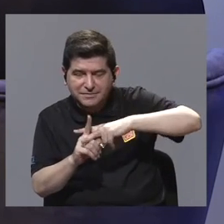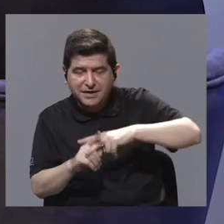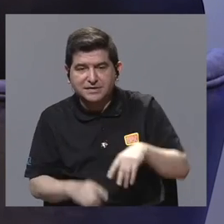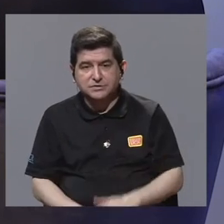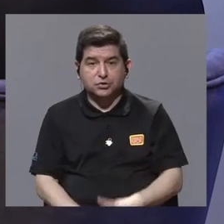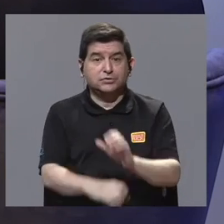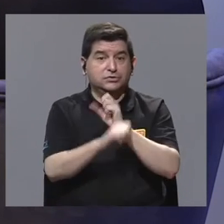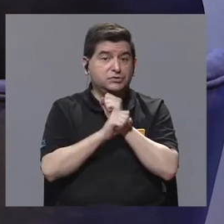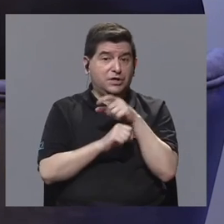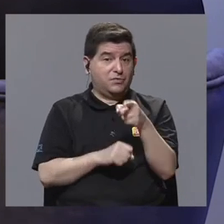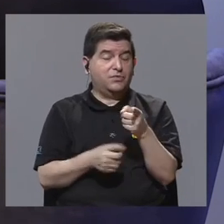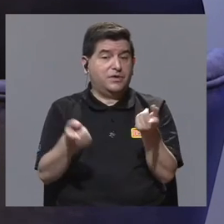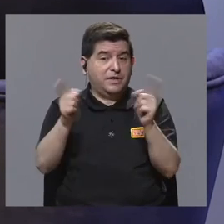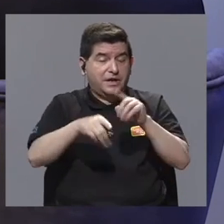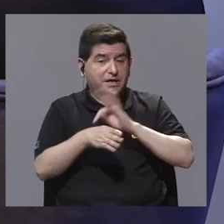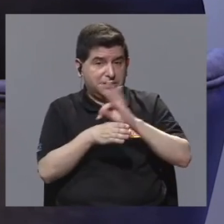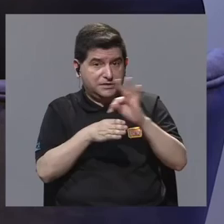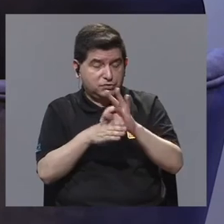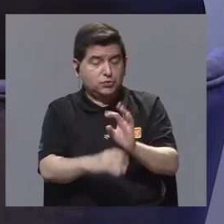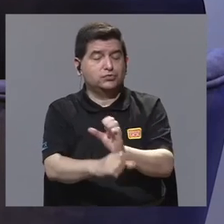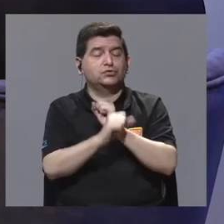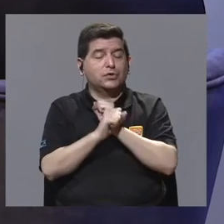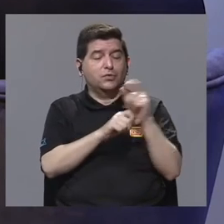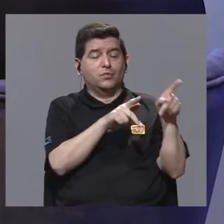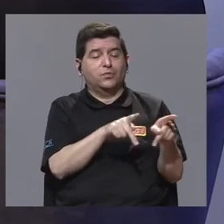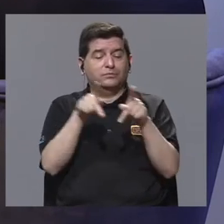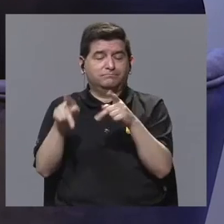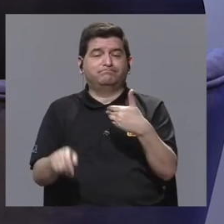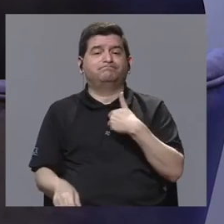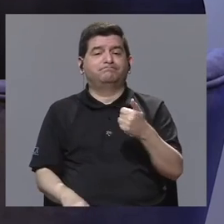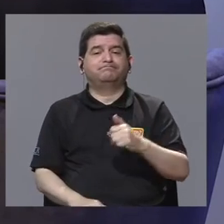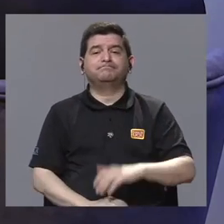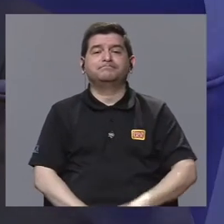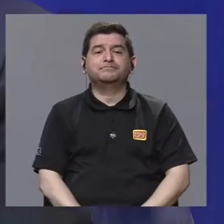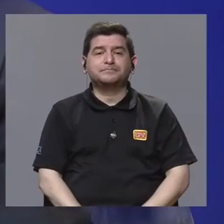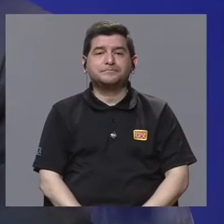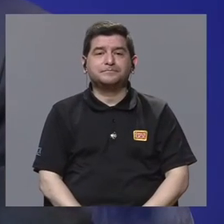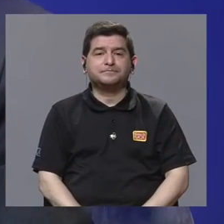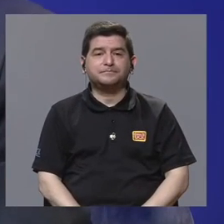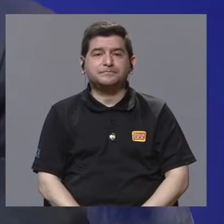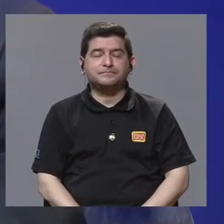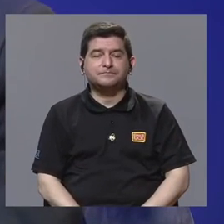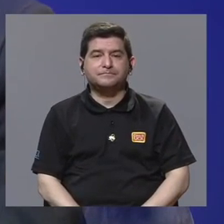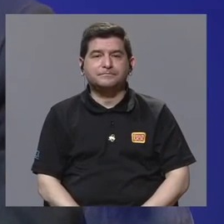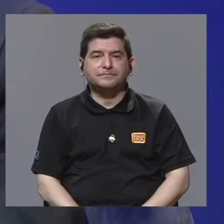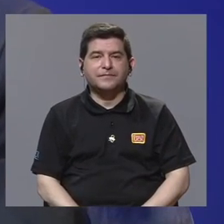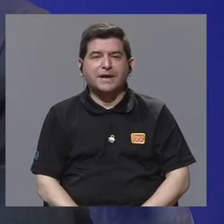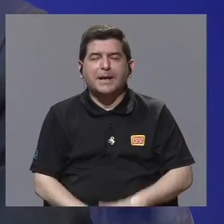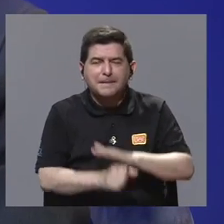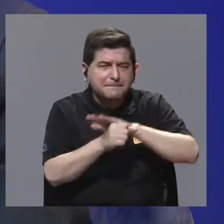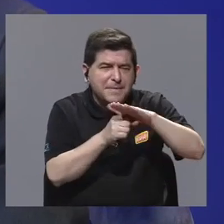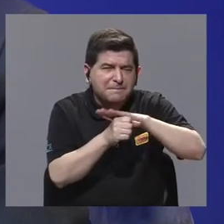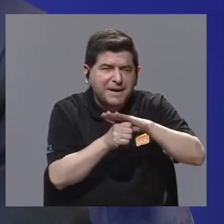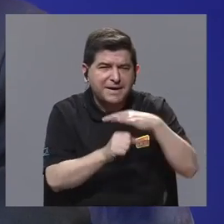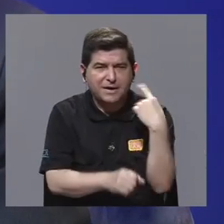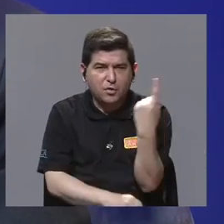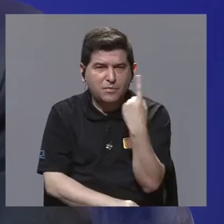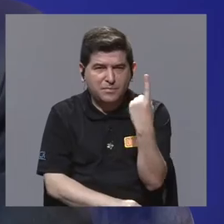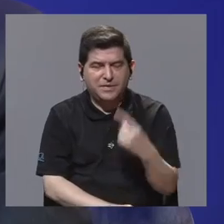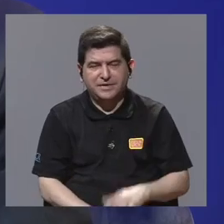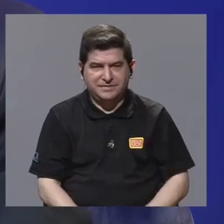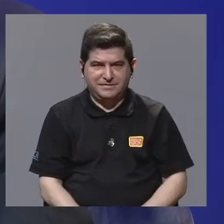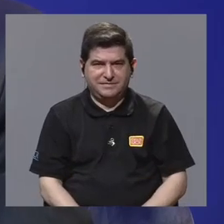garantizar que el tratamiento es seguro para los pacientes. ¿Cuándo? Nada más para comentar. Adelante, adelante.